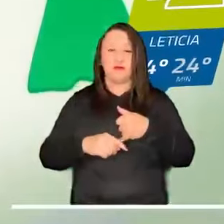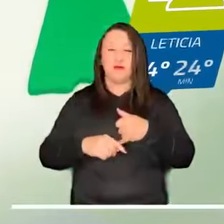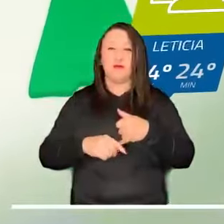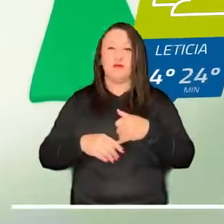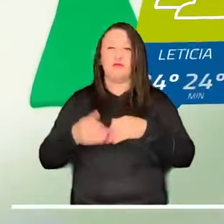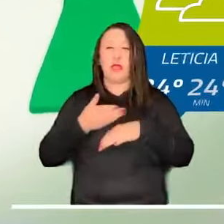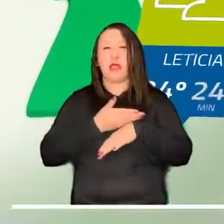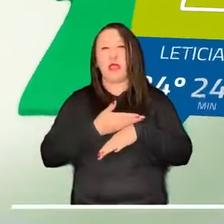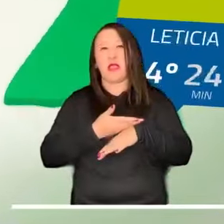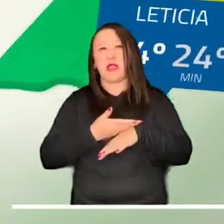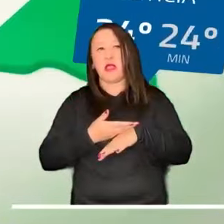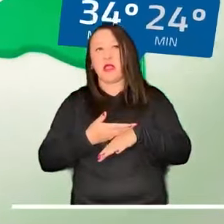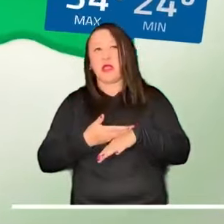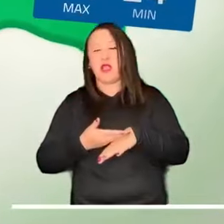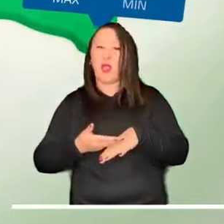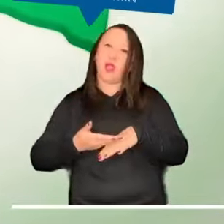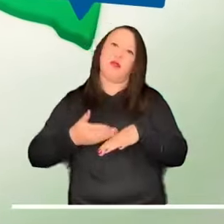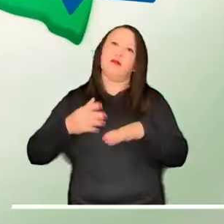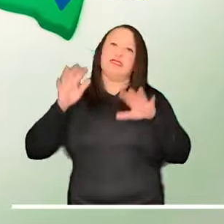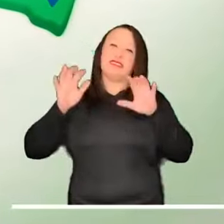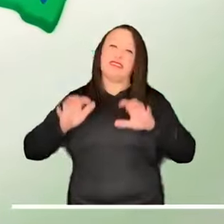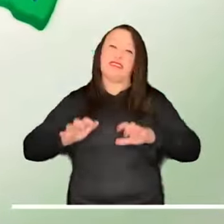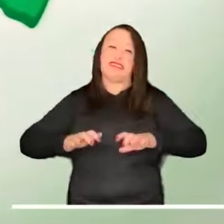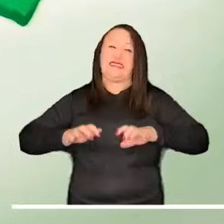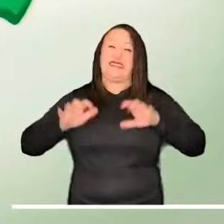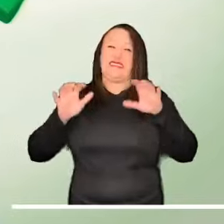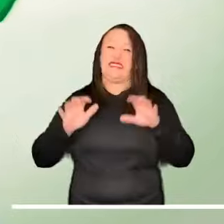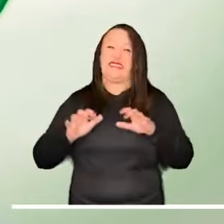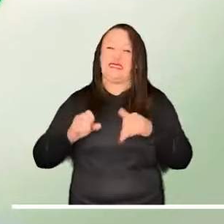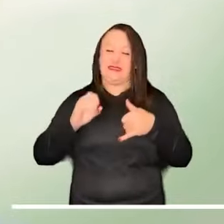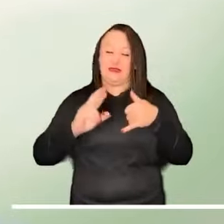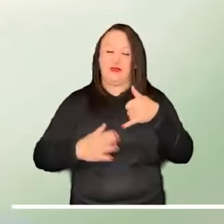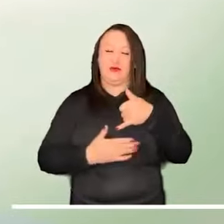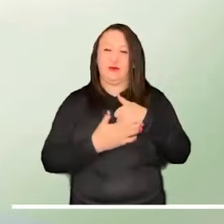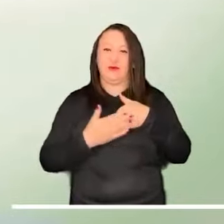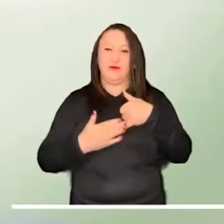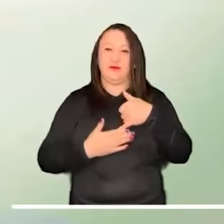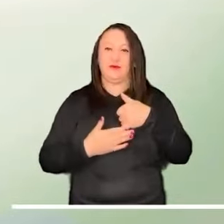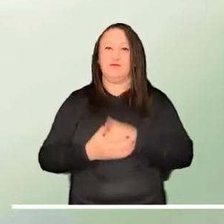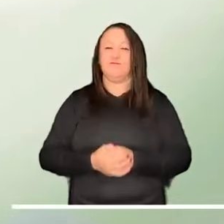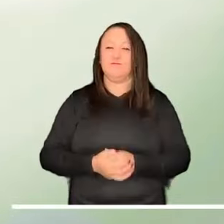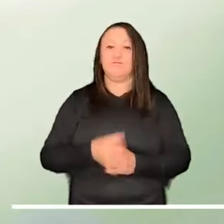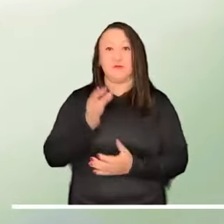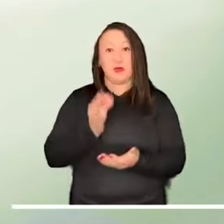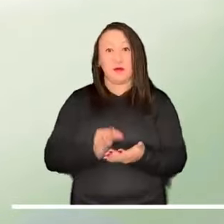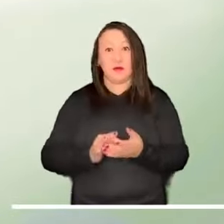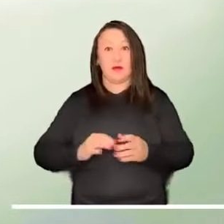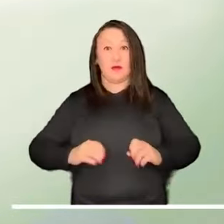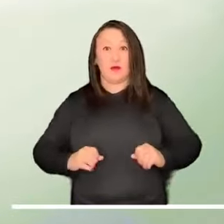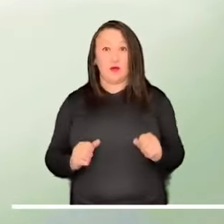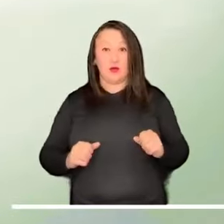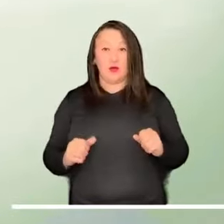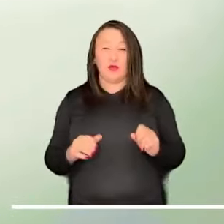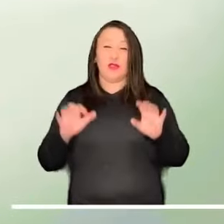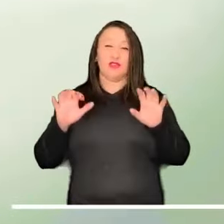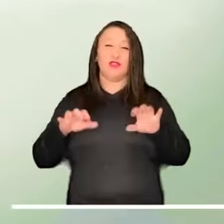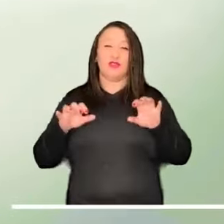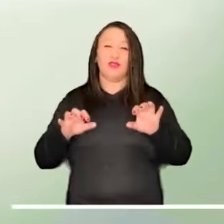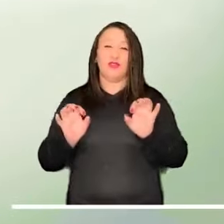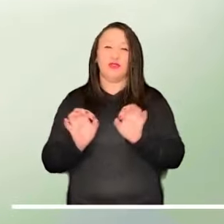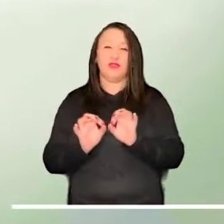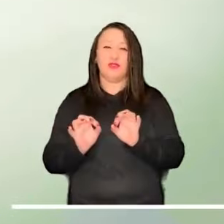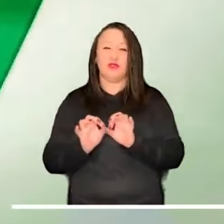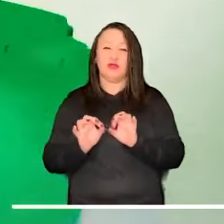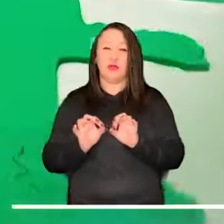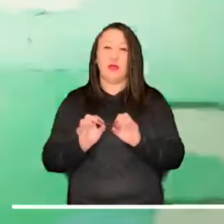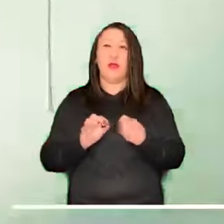pronostica en Amazonas y Baupés. Con el pasar de las horas las precipitaciones aumentarían en todo el sur del